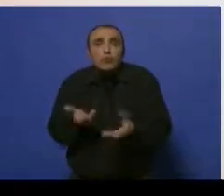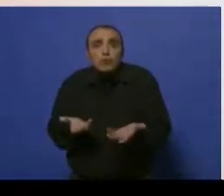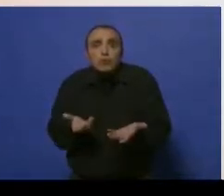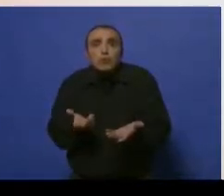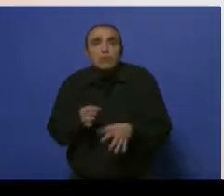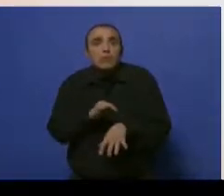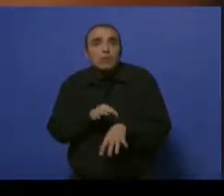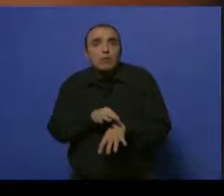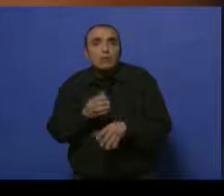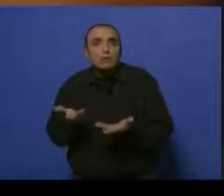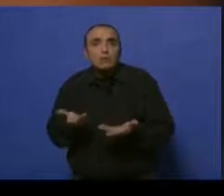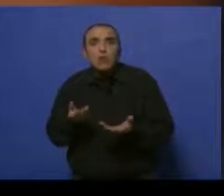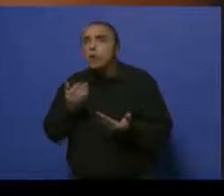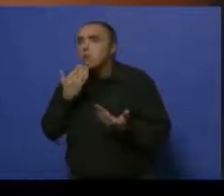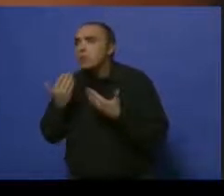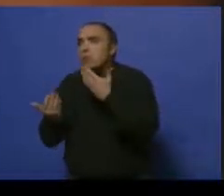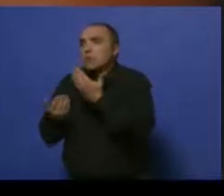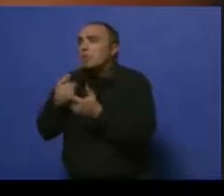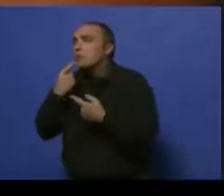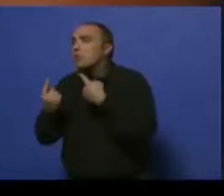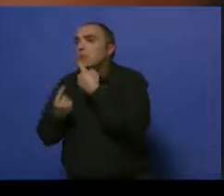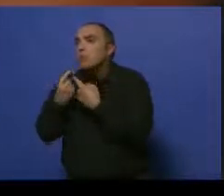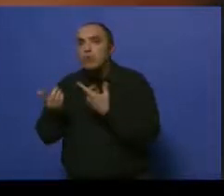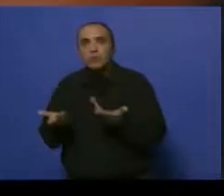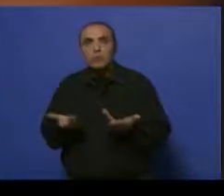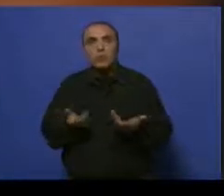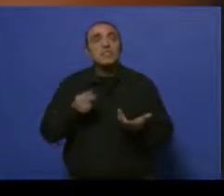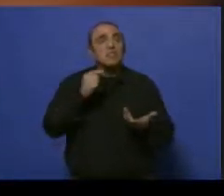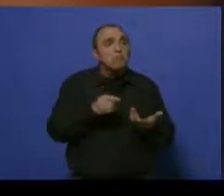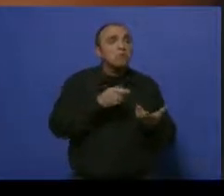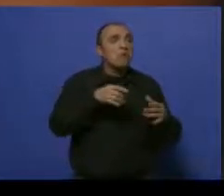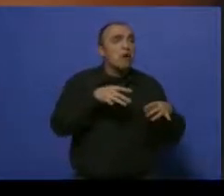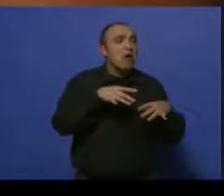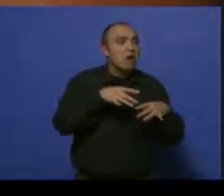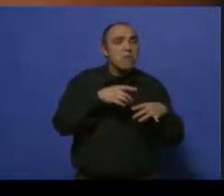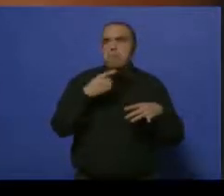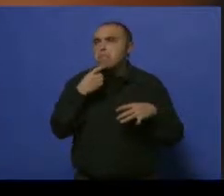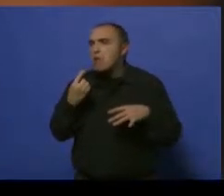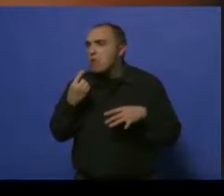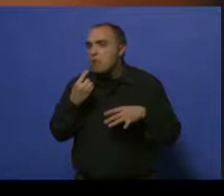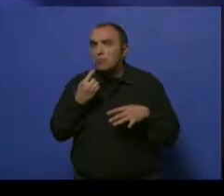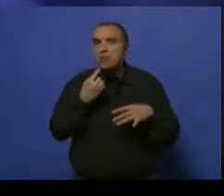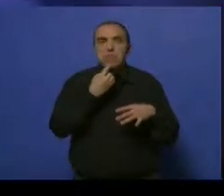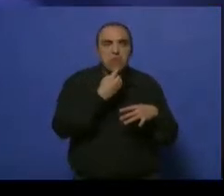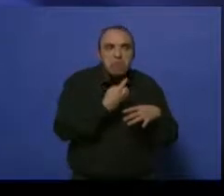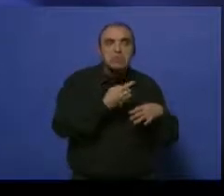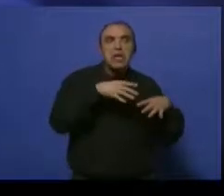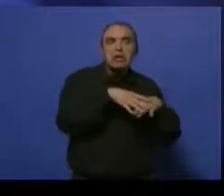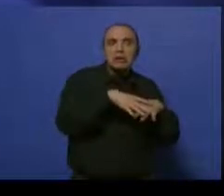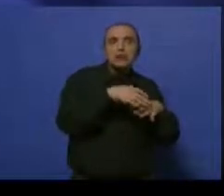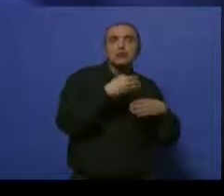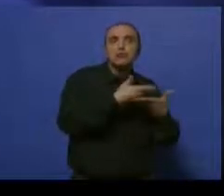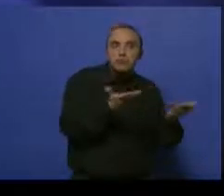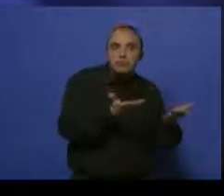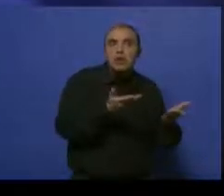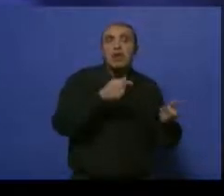consulta ambulatoria, ha aumentado las preguntas por las redes sociales también, y la idea es transmitirle a las personas esto, a